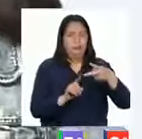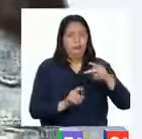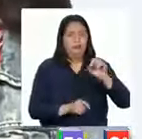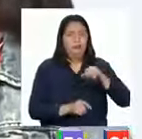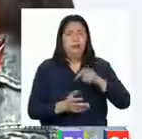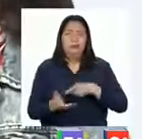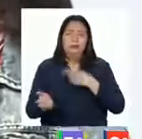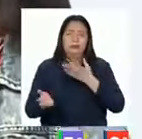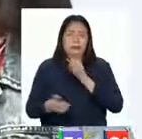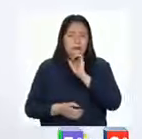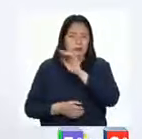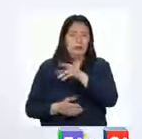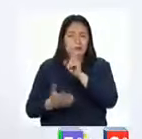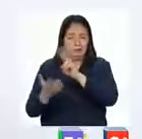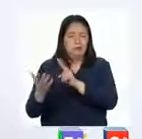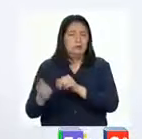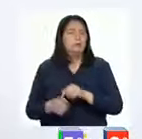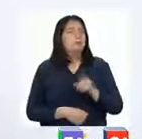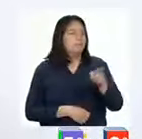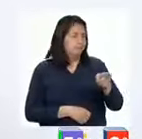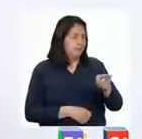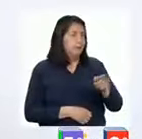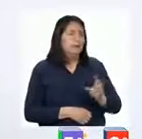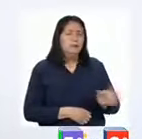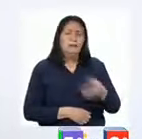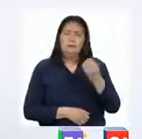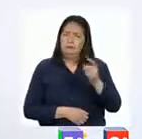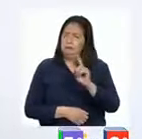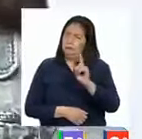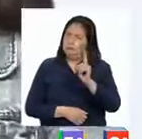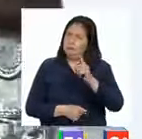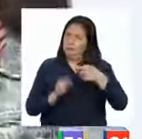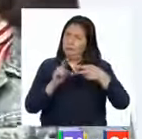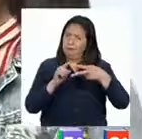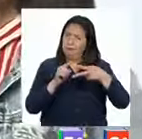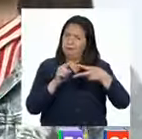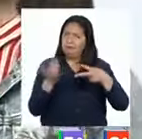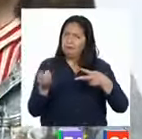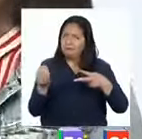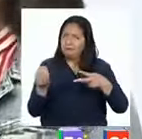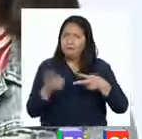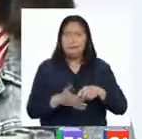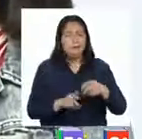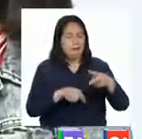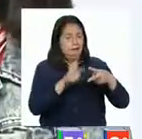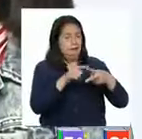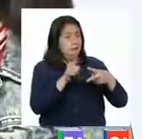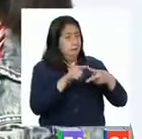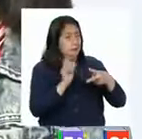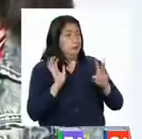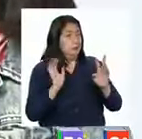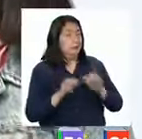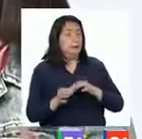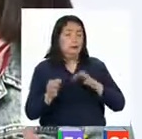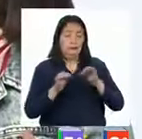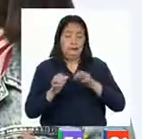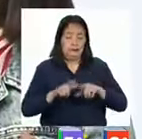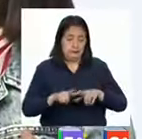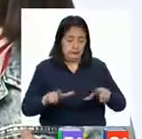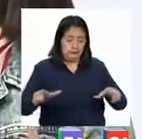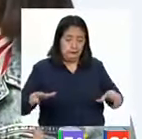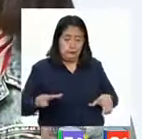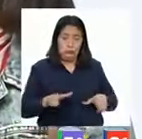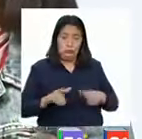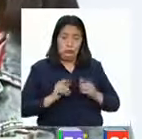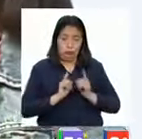porque se refiere a lo que dice el texto. Patti, ¿y por qué no la primera? Profesora, la primera predicción se refiere a la distancia